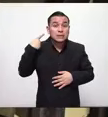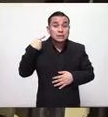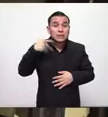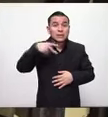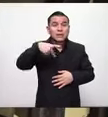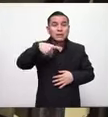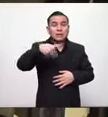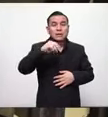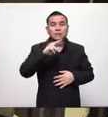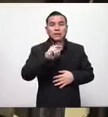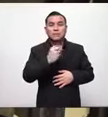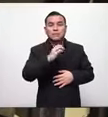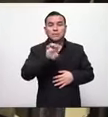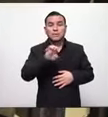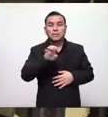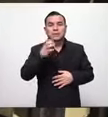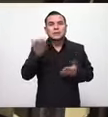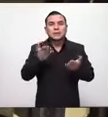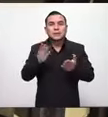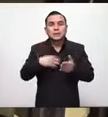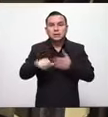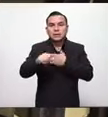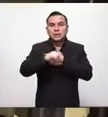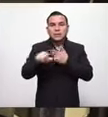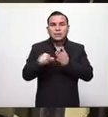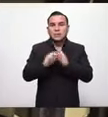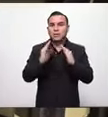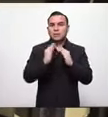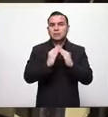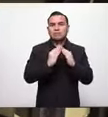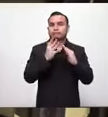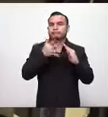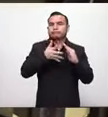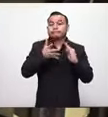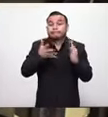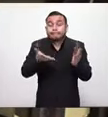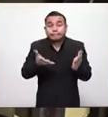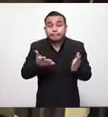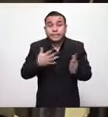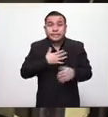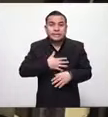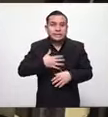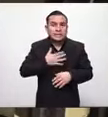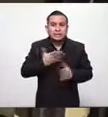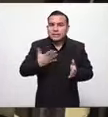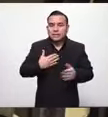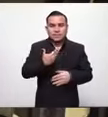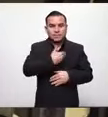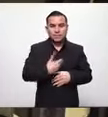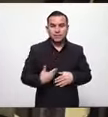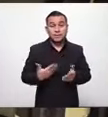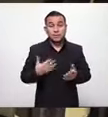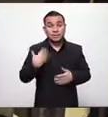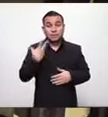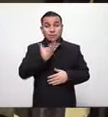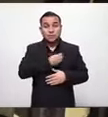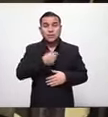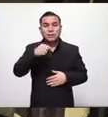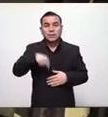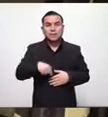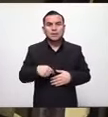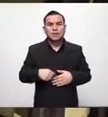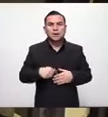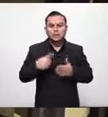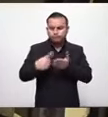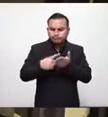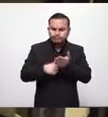reglamento de la asamblea legislativa y tiene que estar allá haciendo la plenaria nosotros estamos en